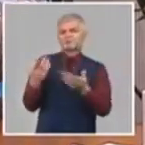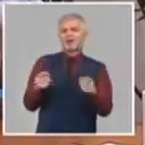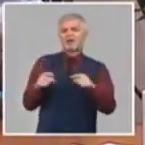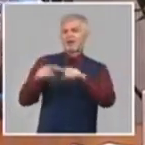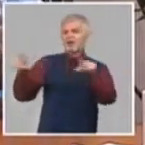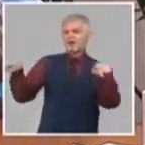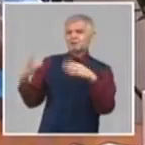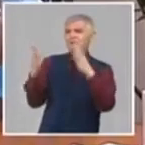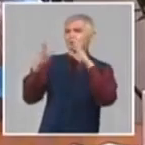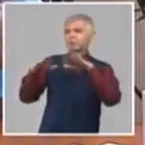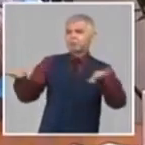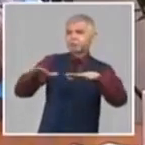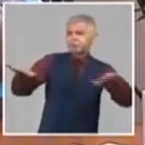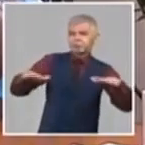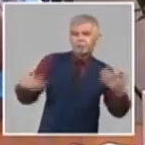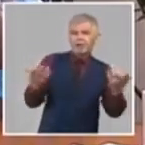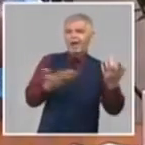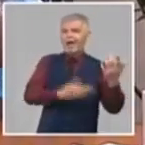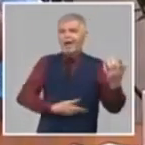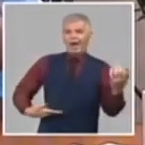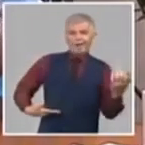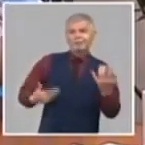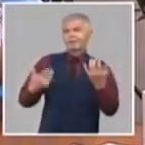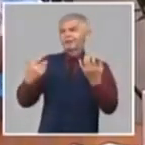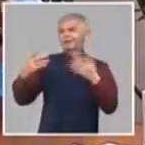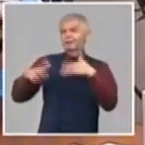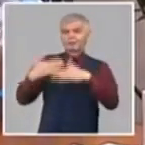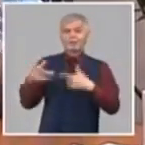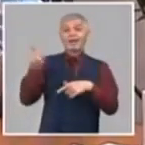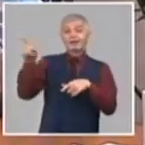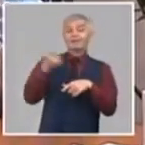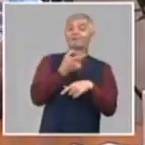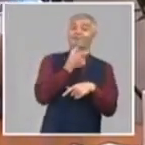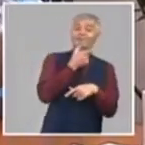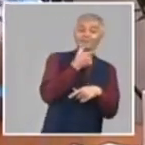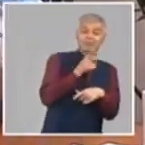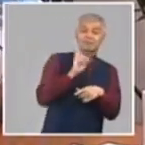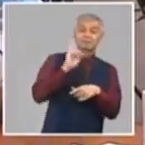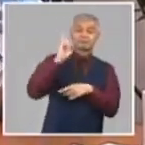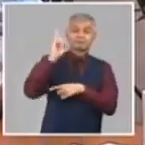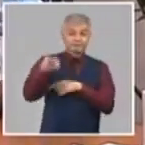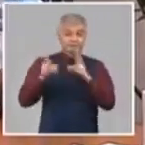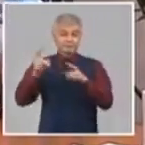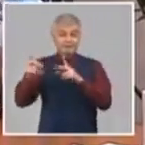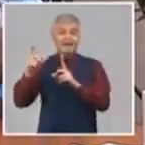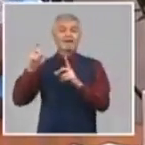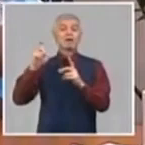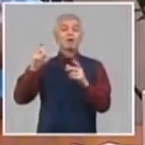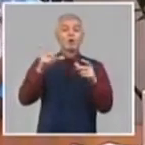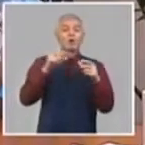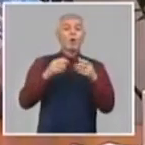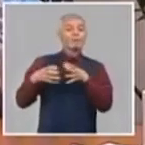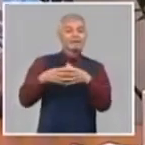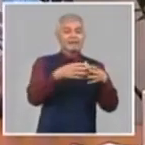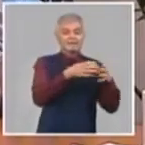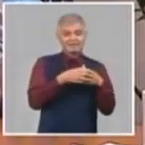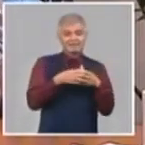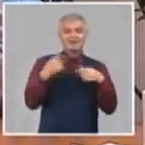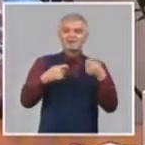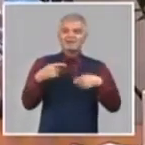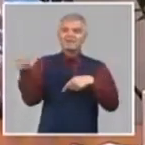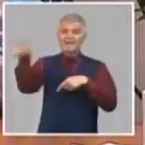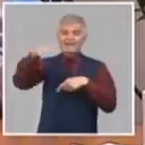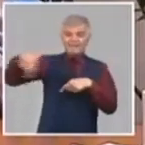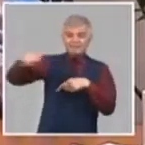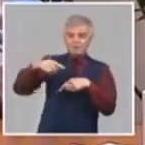desolados, el hambre, y eso fue lo que Fidel le dio a la tarea de esas cooperativas, de transformar. Desde ahí está dada la misión.